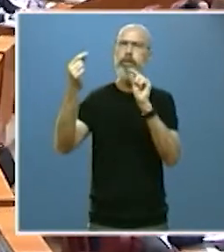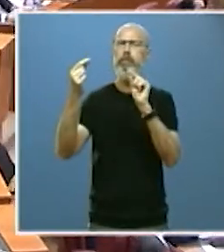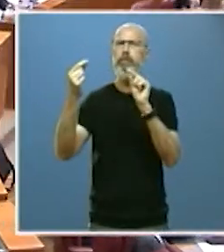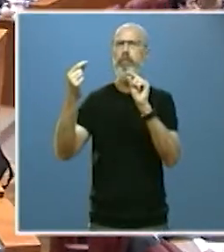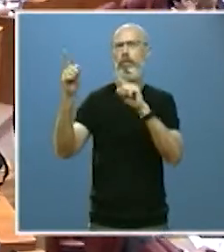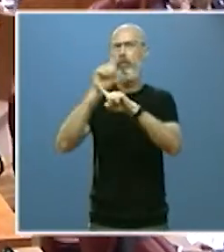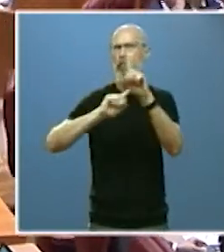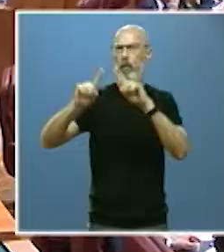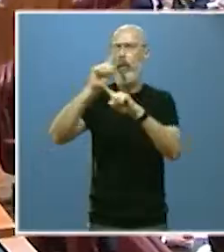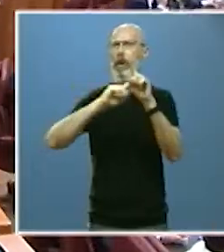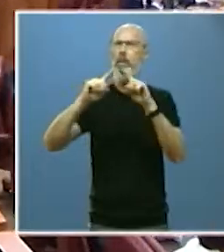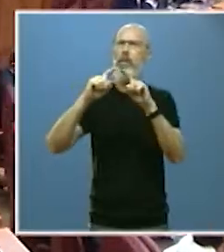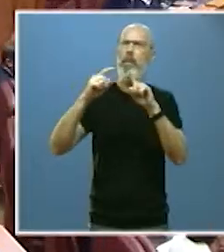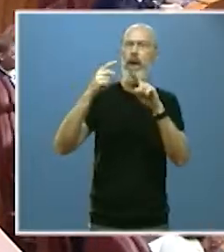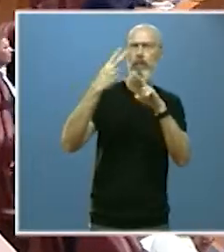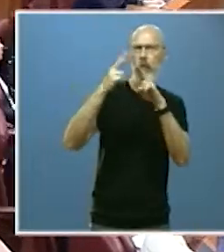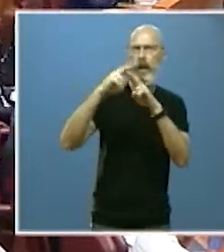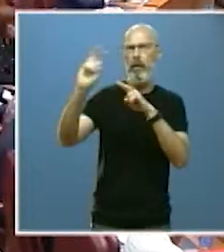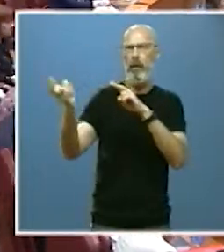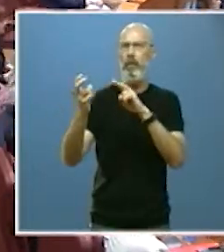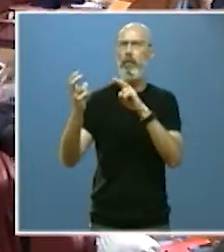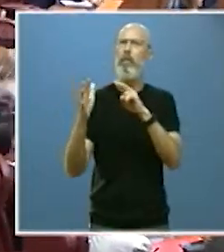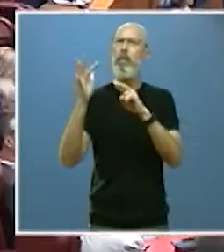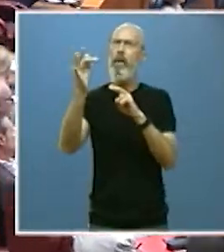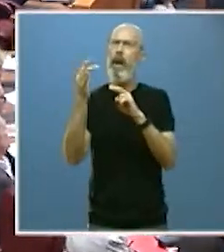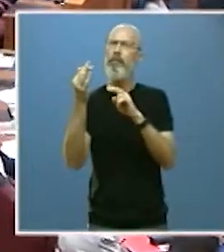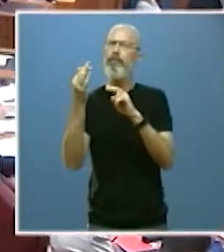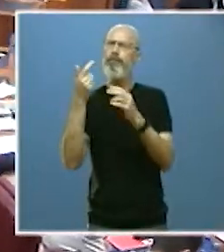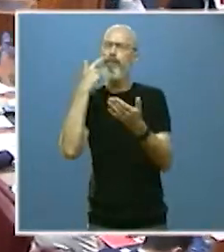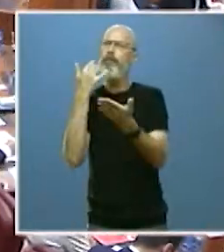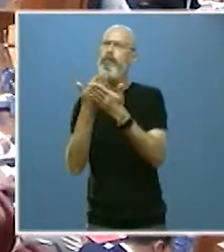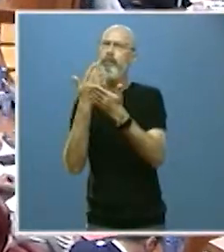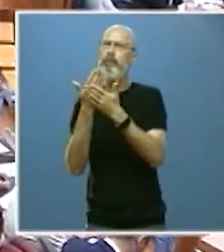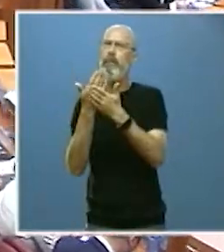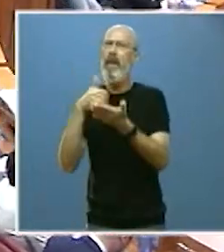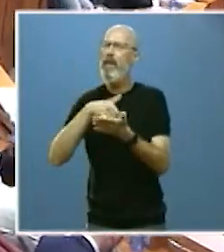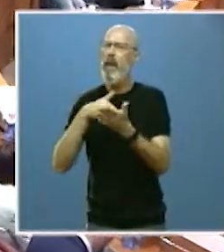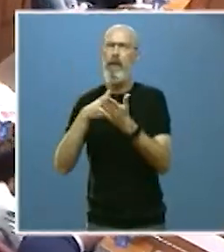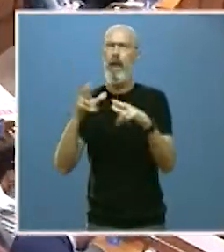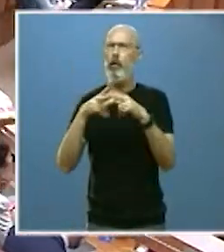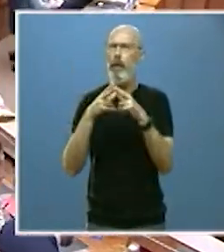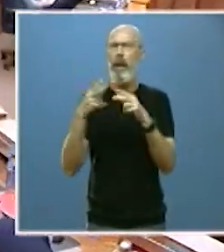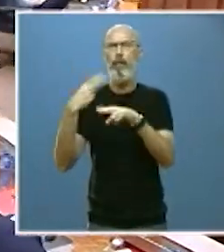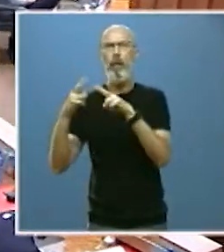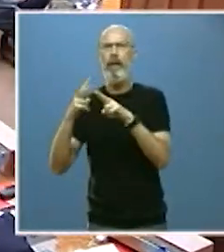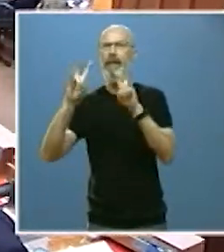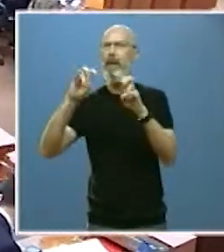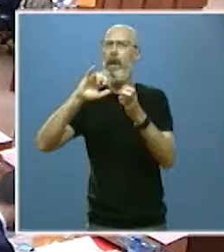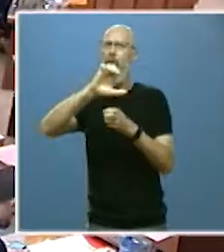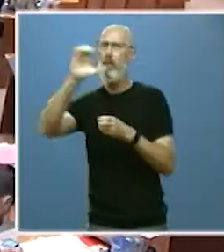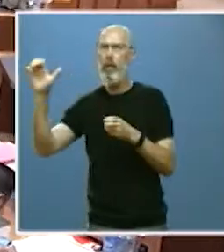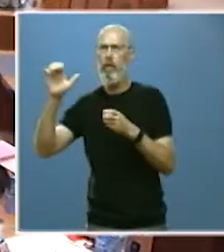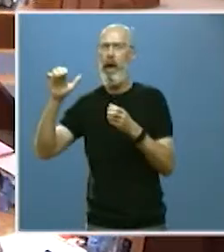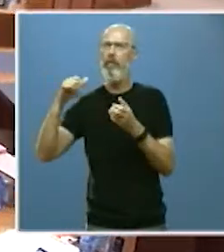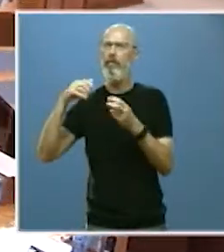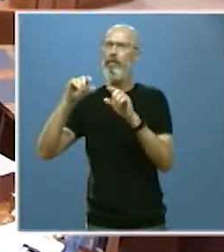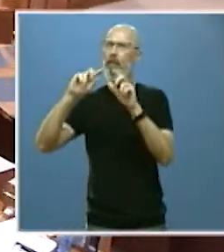muestras más que preocupantes de la debilidad social y política del proyecto europeo. Y en el nacional